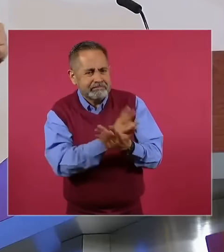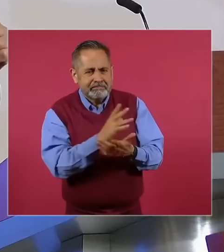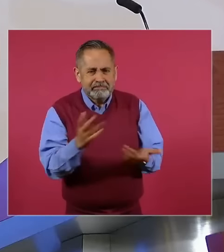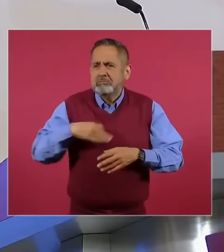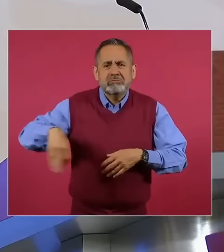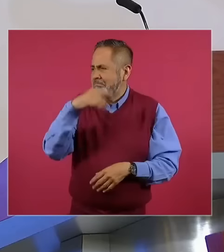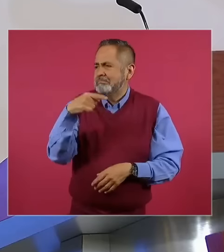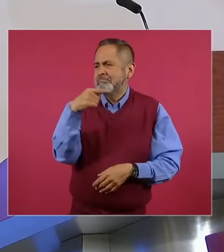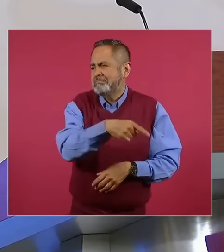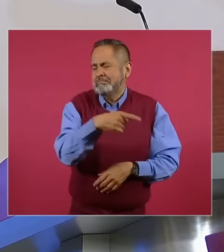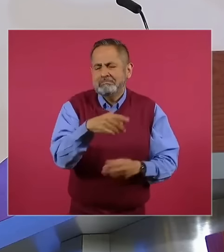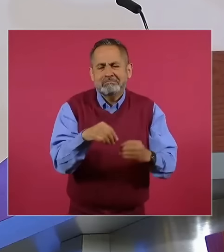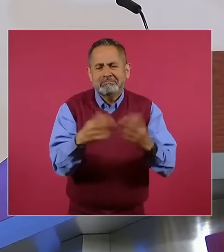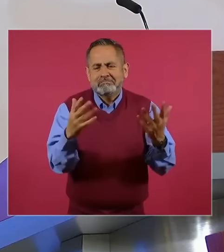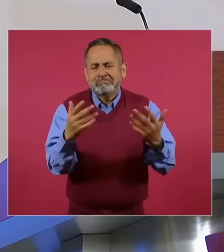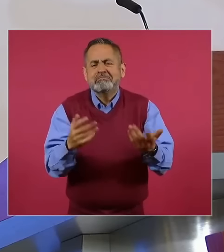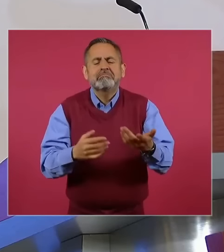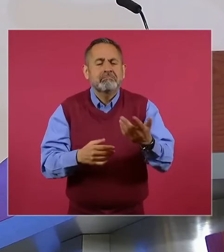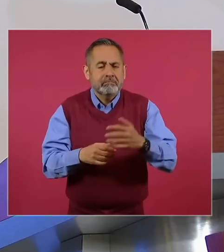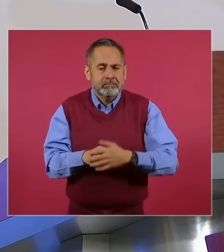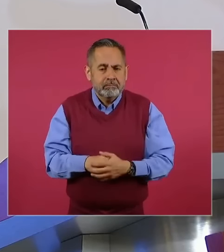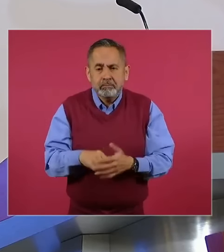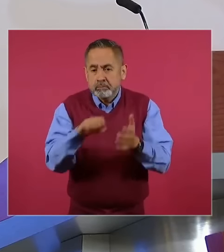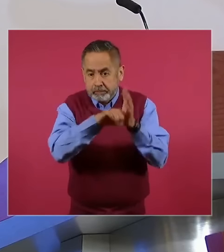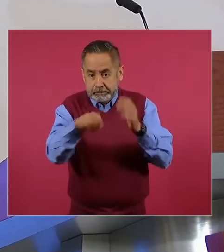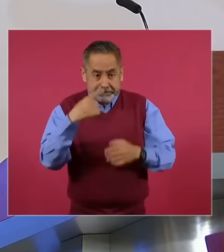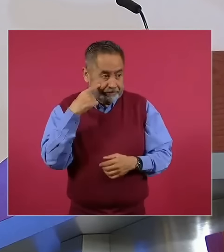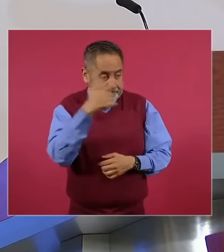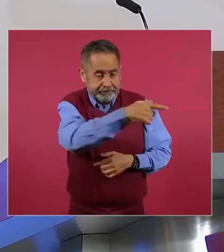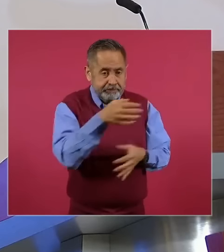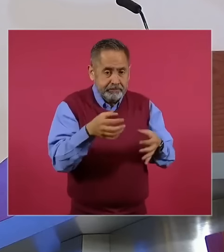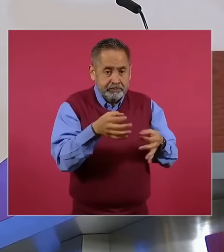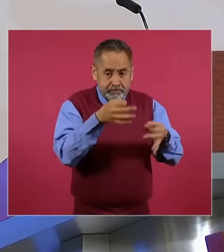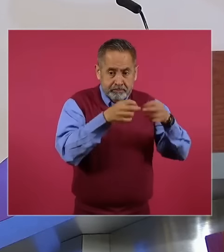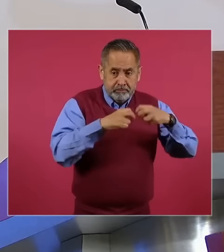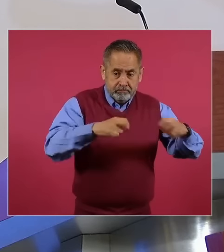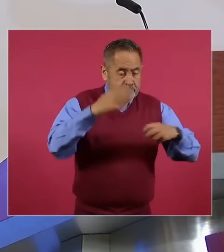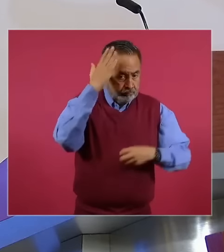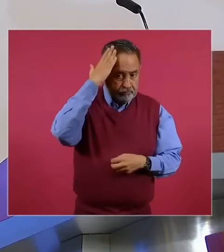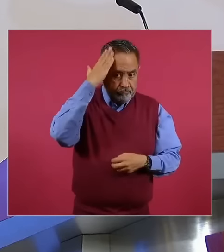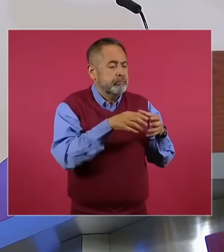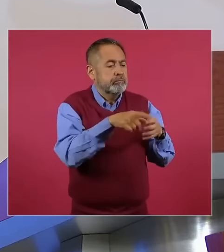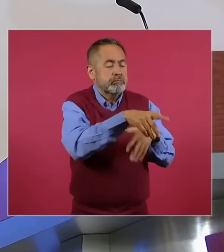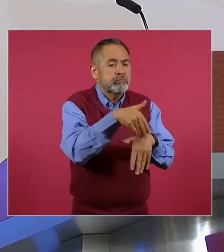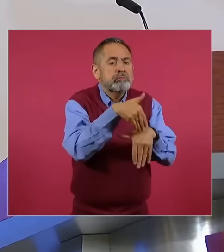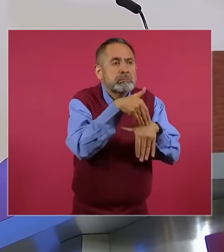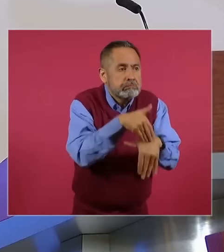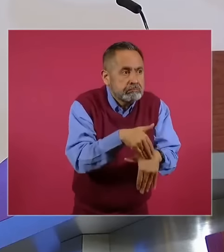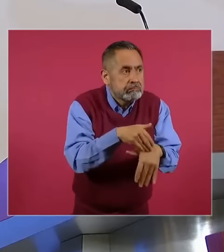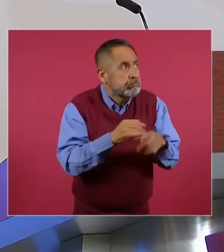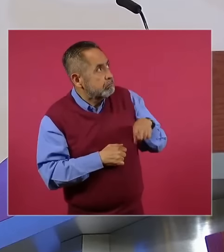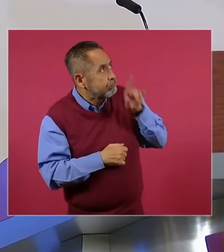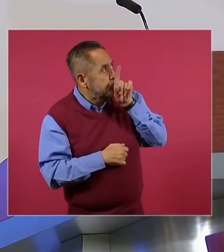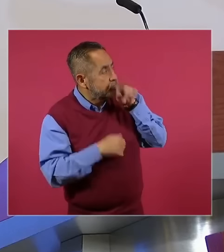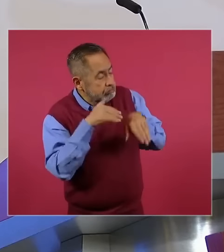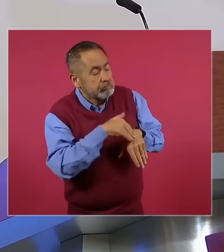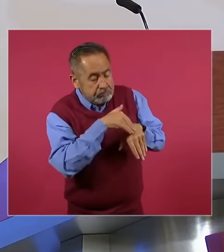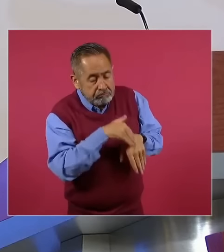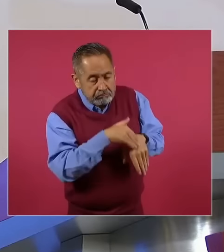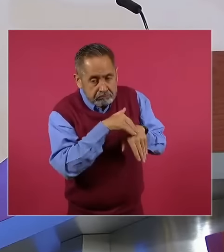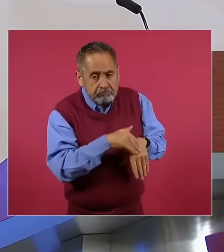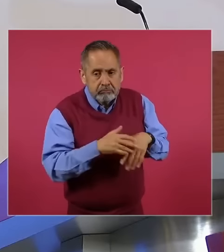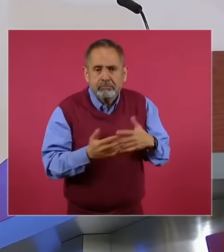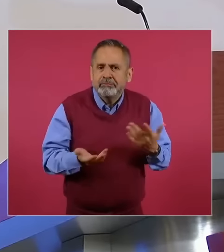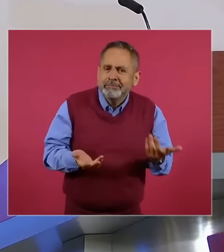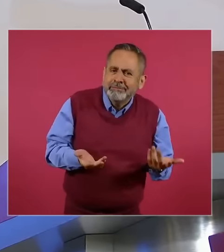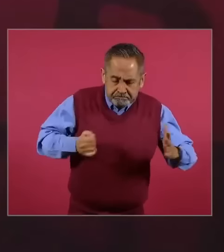dominio público como hay ministros que dependen de los potentados y resuelven